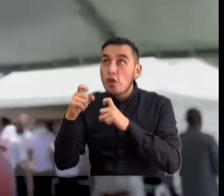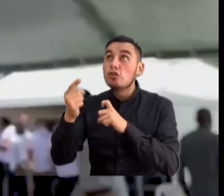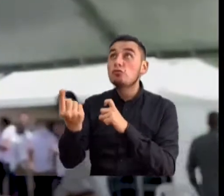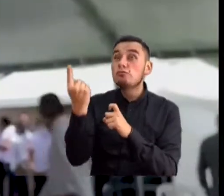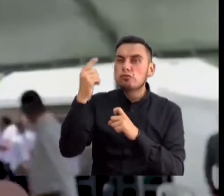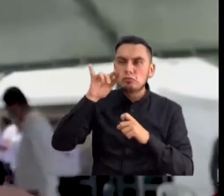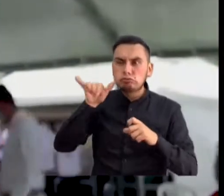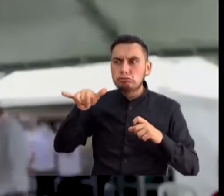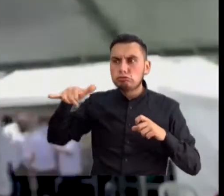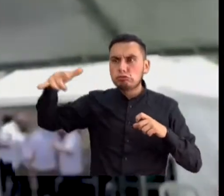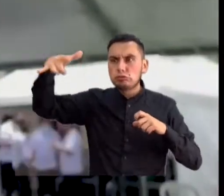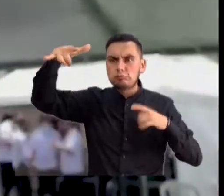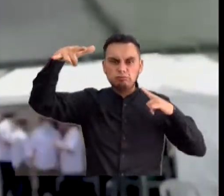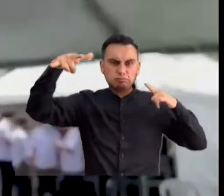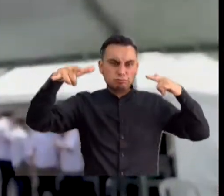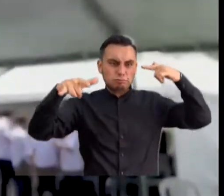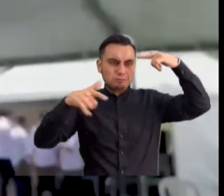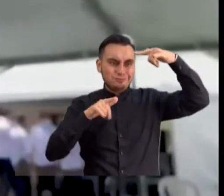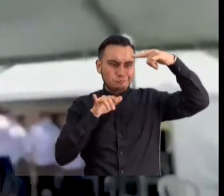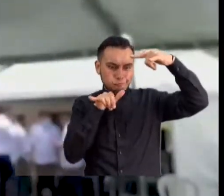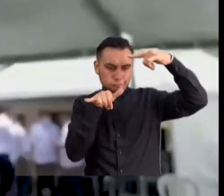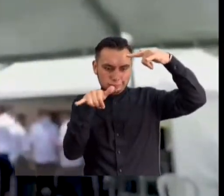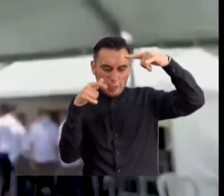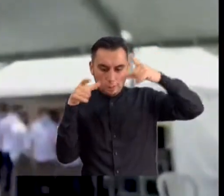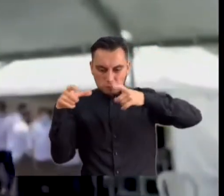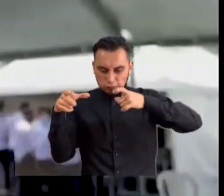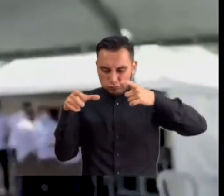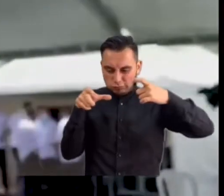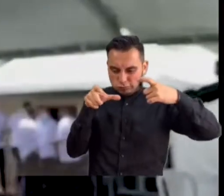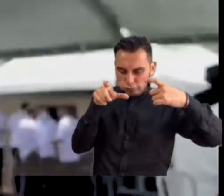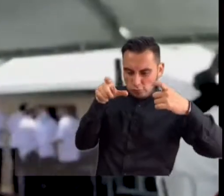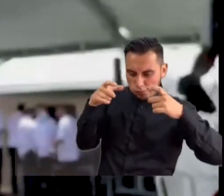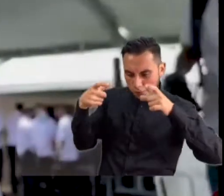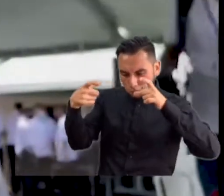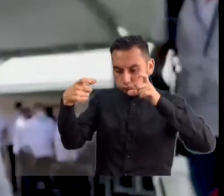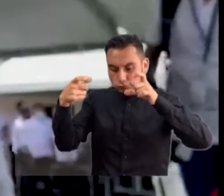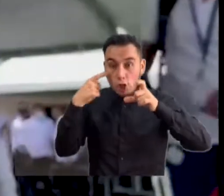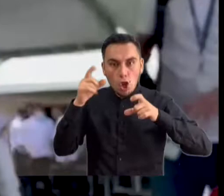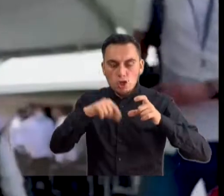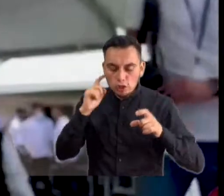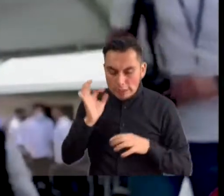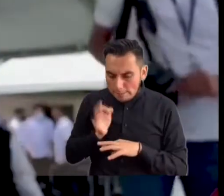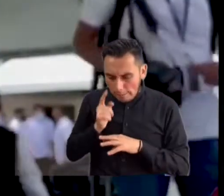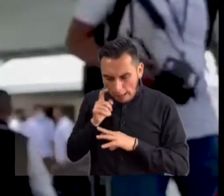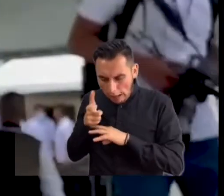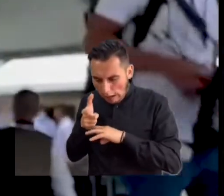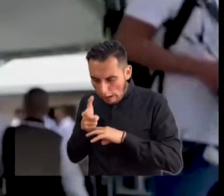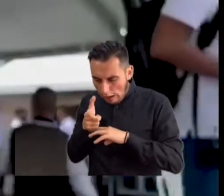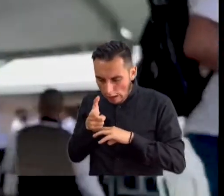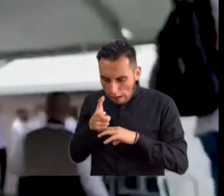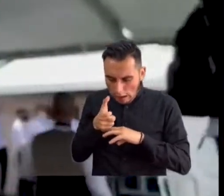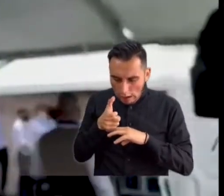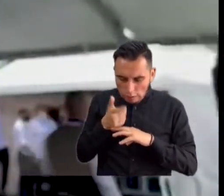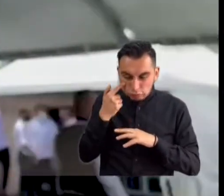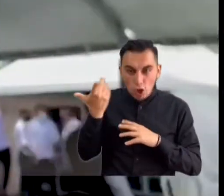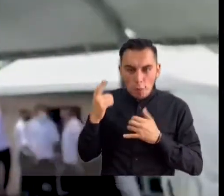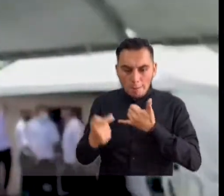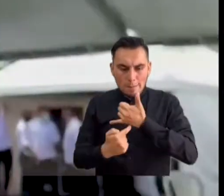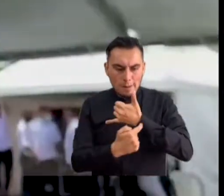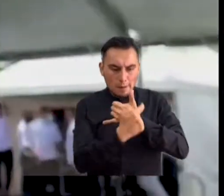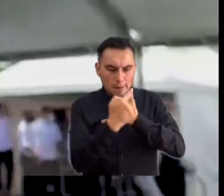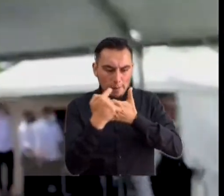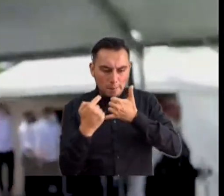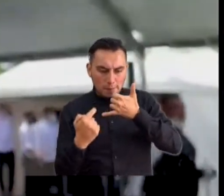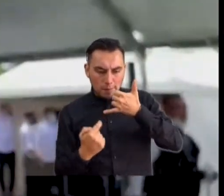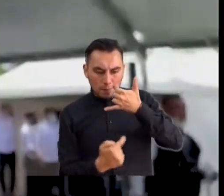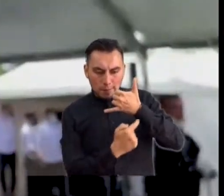fotografía aérea, satelital y videos de drones. Hacemos seguimiento permanente a cada uno de las obras del